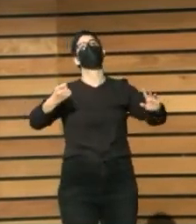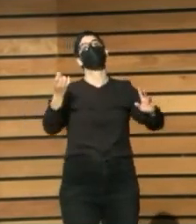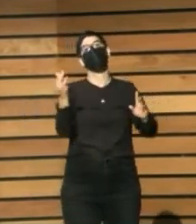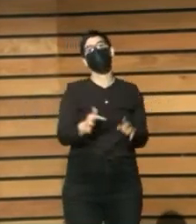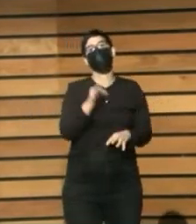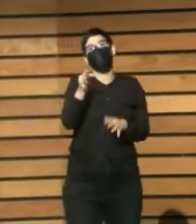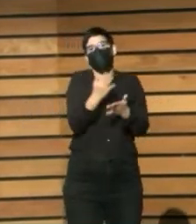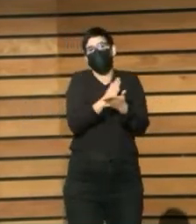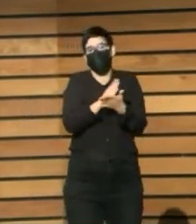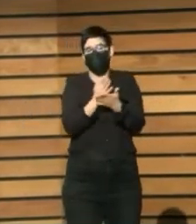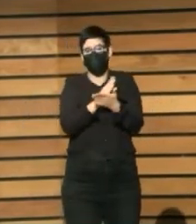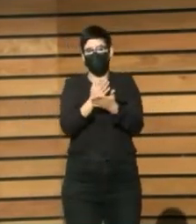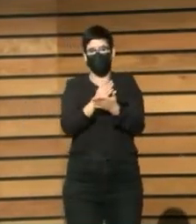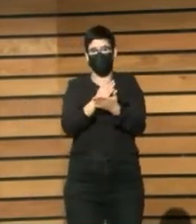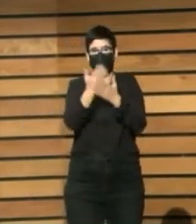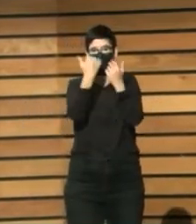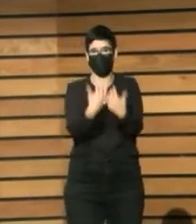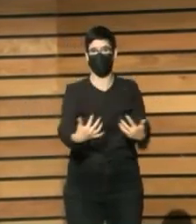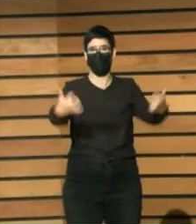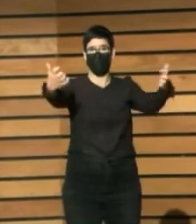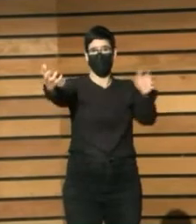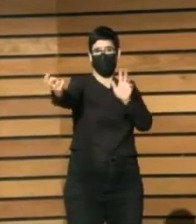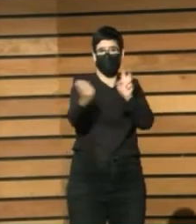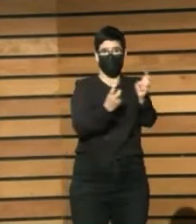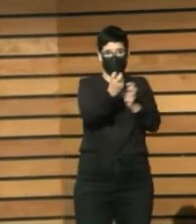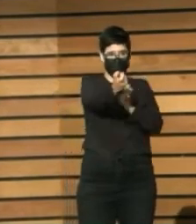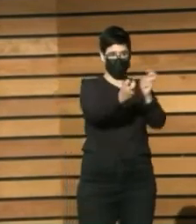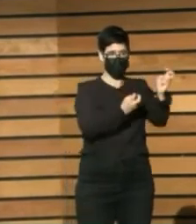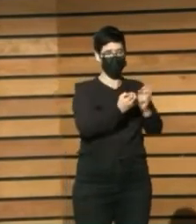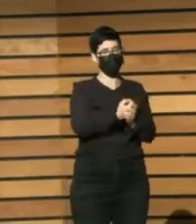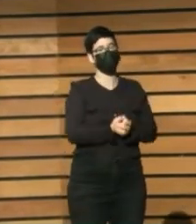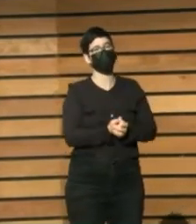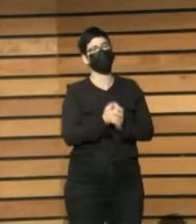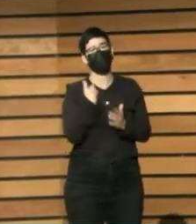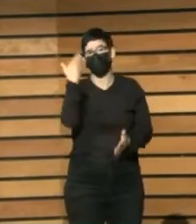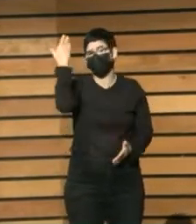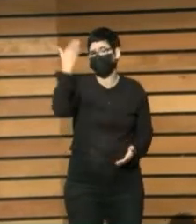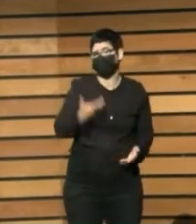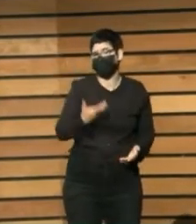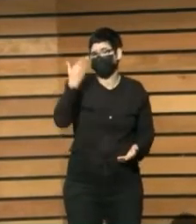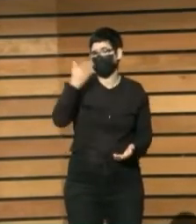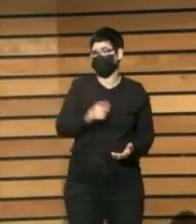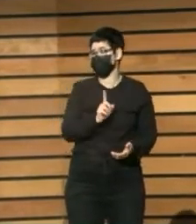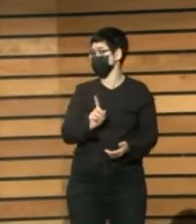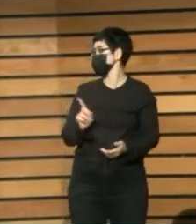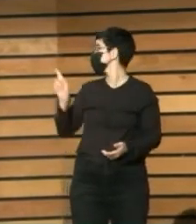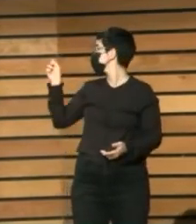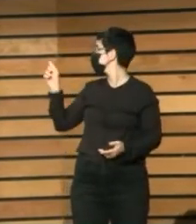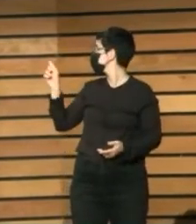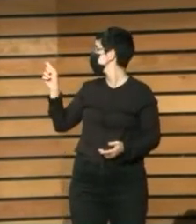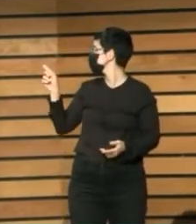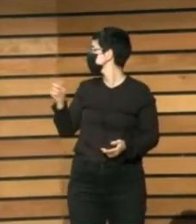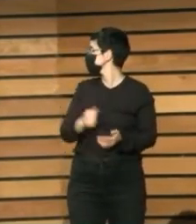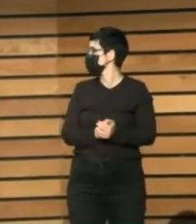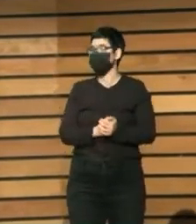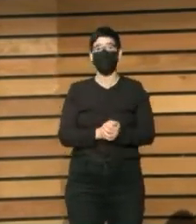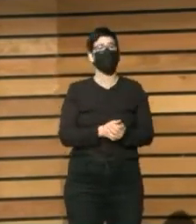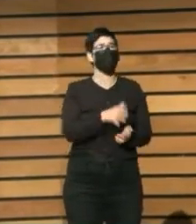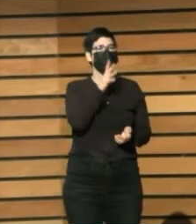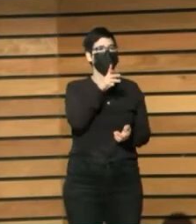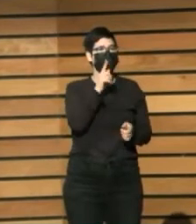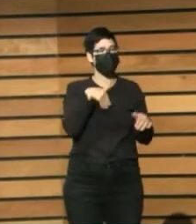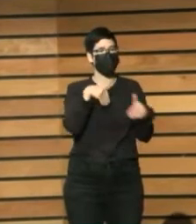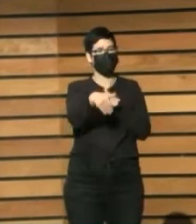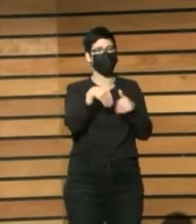nuestros públicos. Os quiero destacar el tema de la Comicteca porque en breve, en unos días, haremos pública